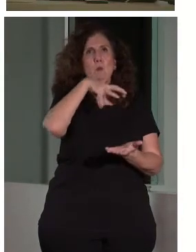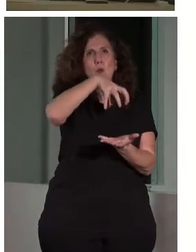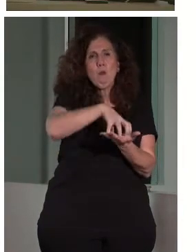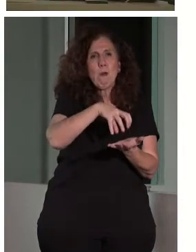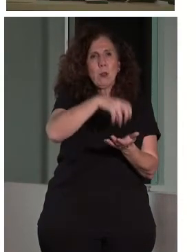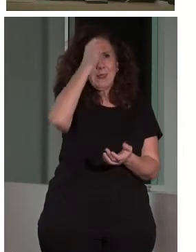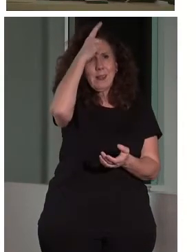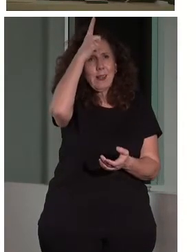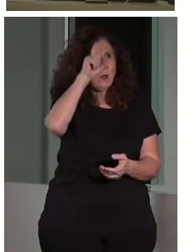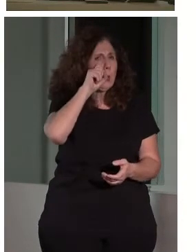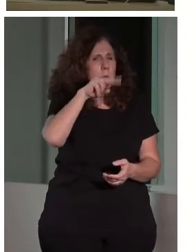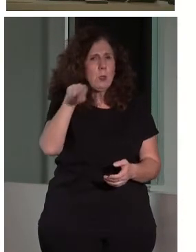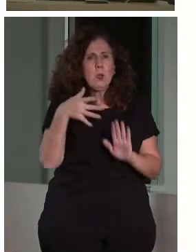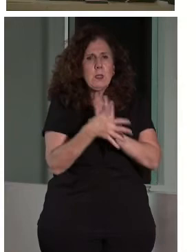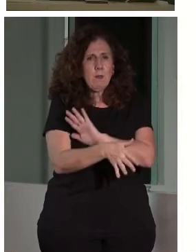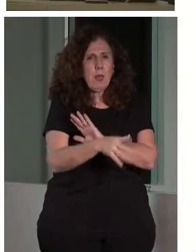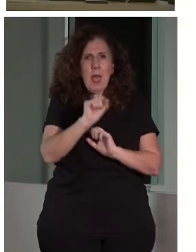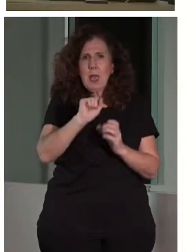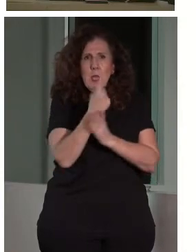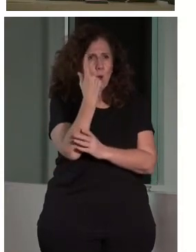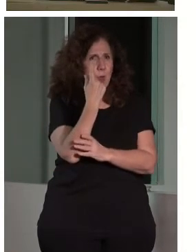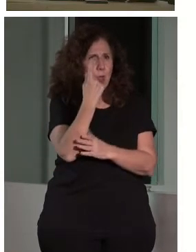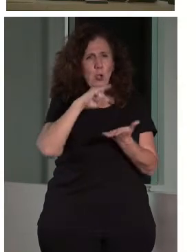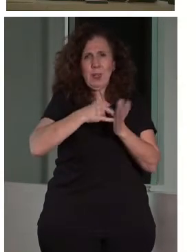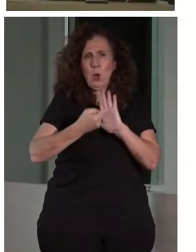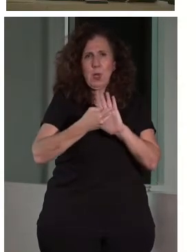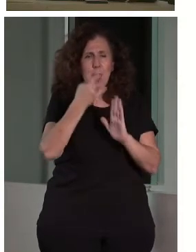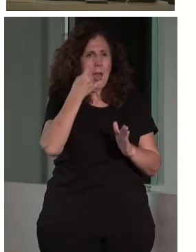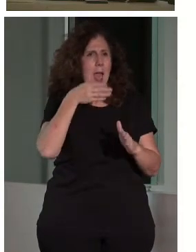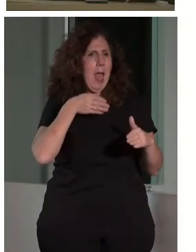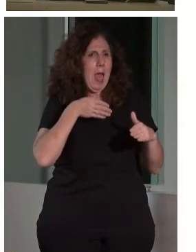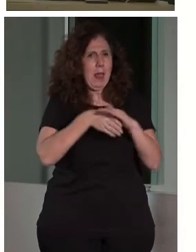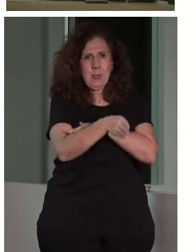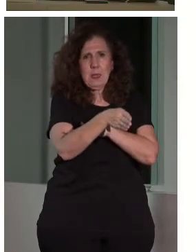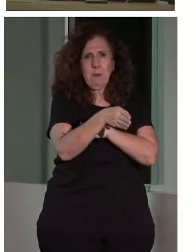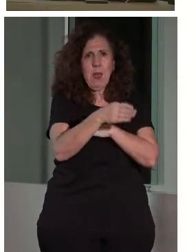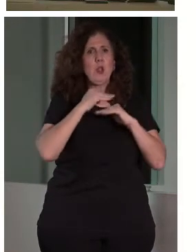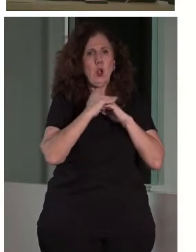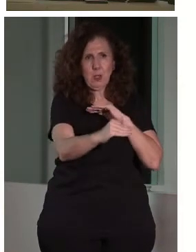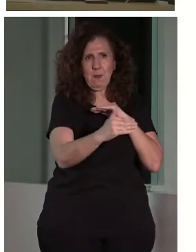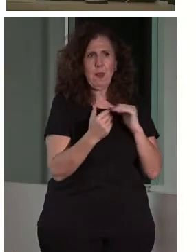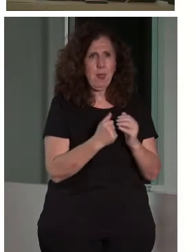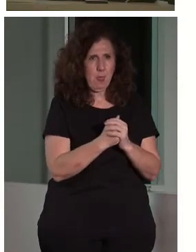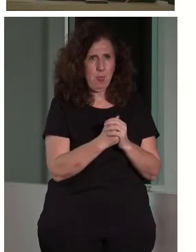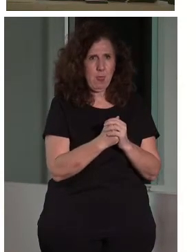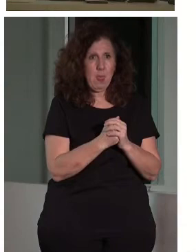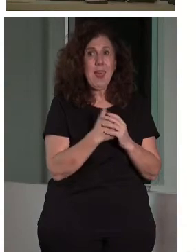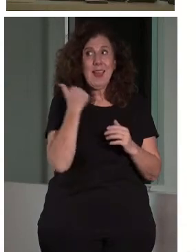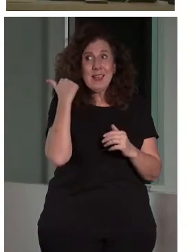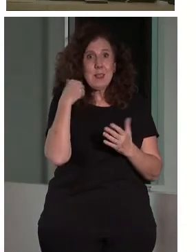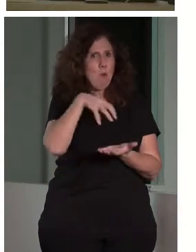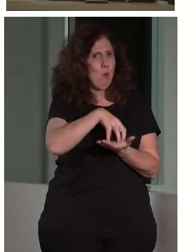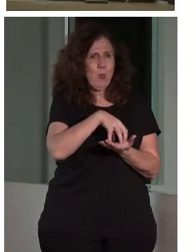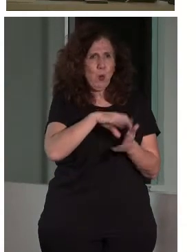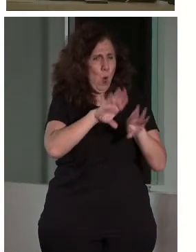turística? Significa innovación, tecnología, accesibilidad y sostenibilidad. Entonces, este monumento va a tener todo eso a tope.